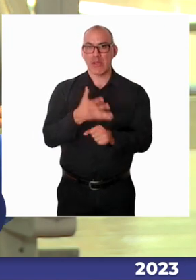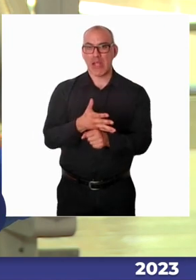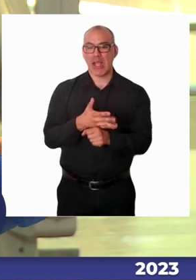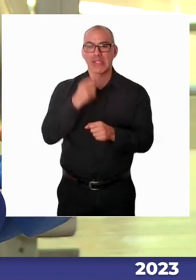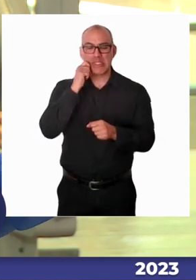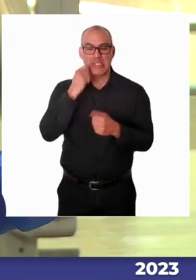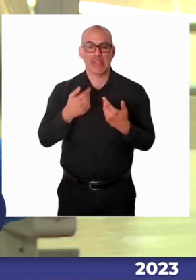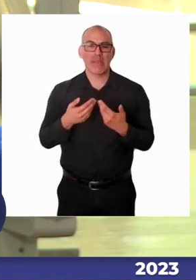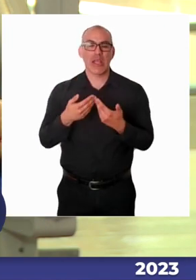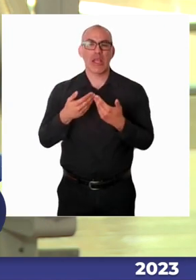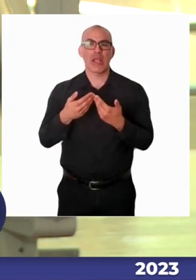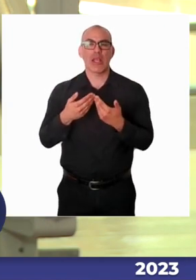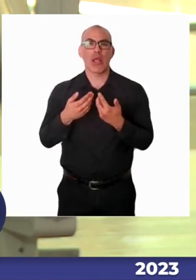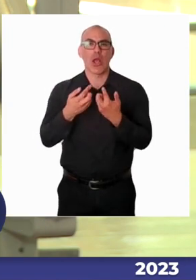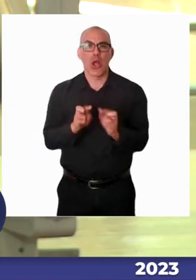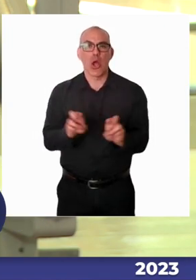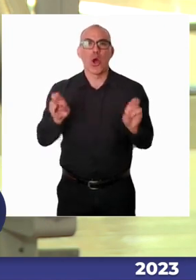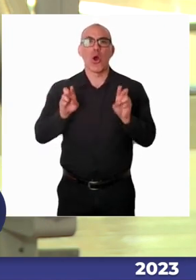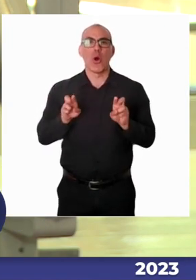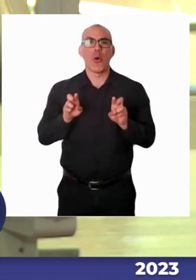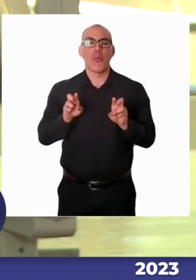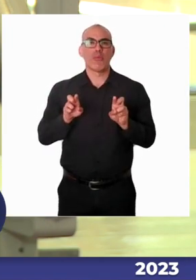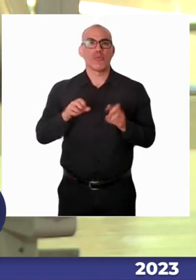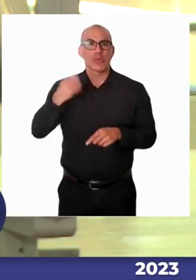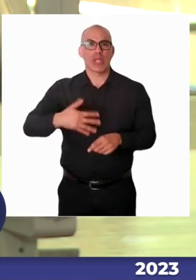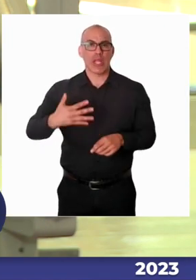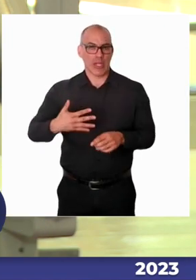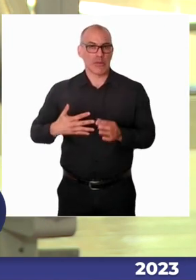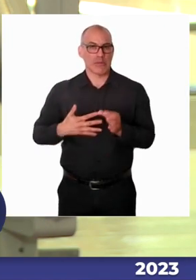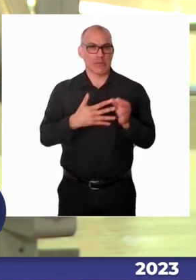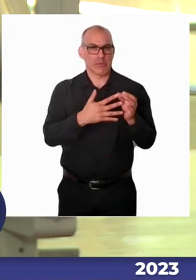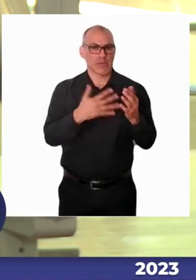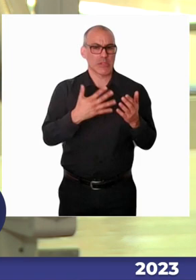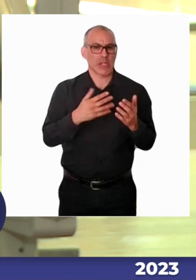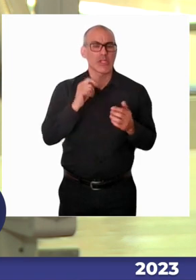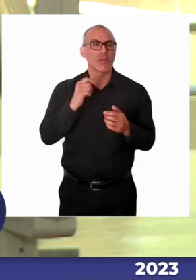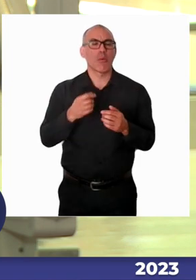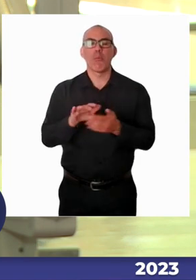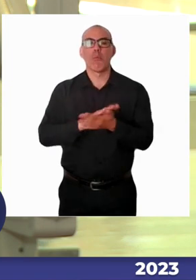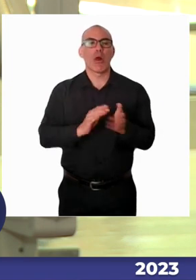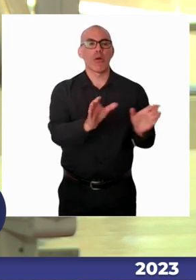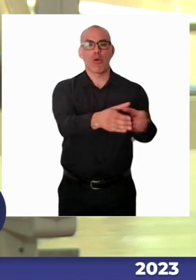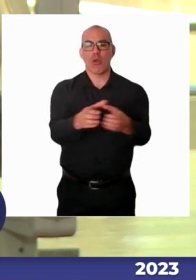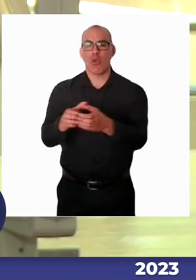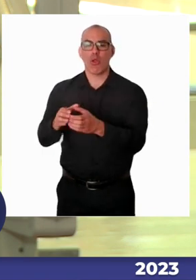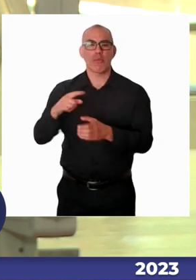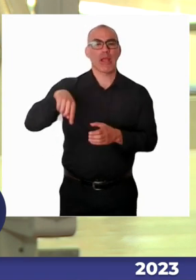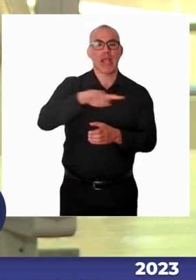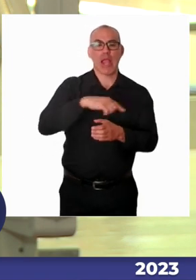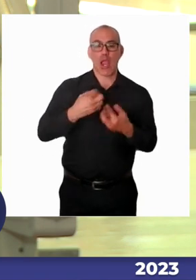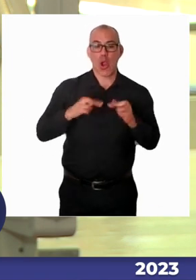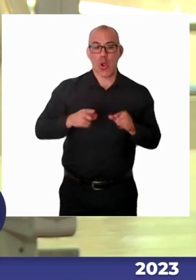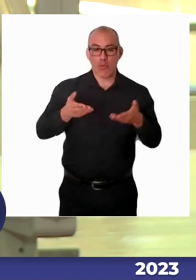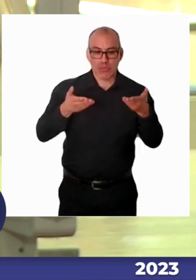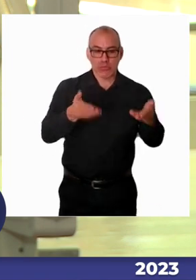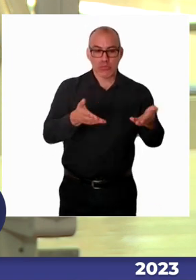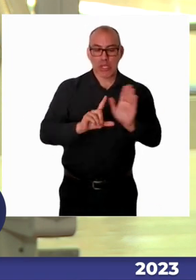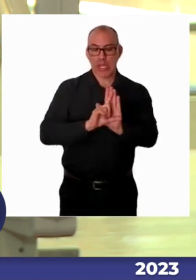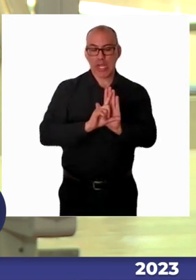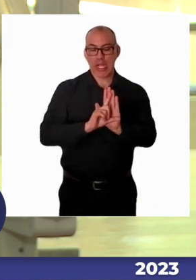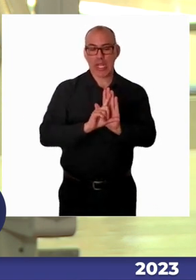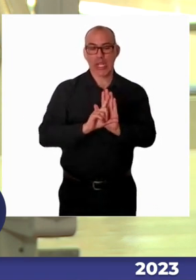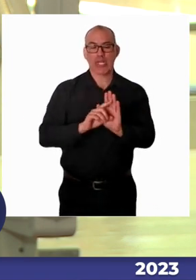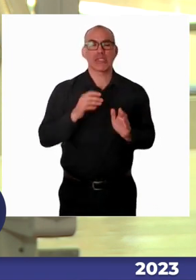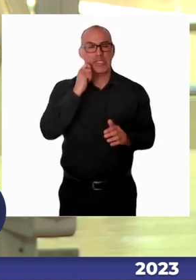denuncias a la superintendencia de educación, entre otras, las denuncias de las que yo me he hecho parte y he asesorado y